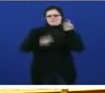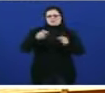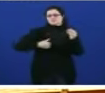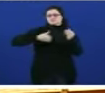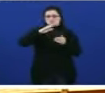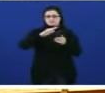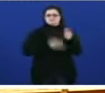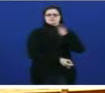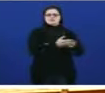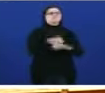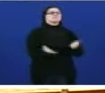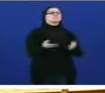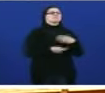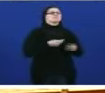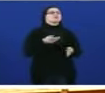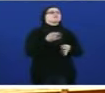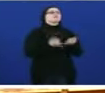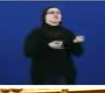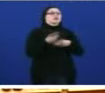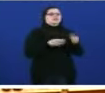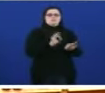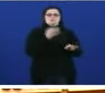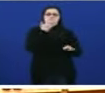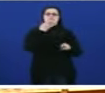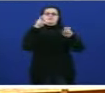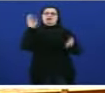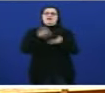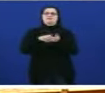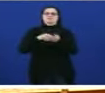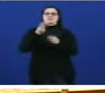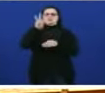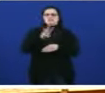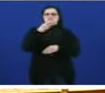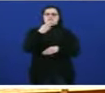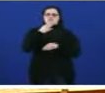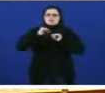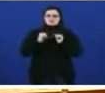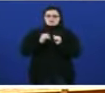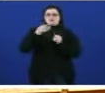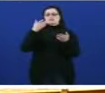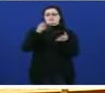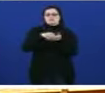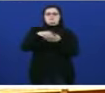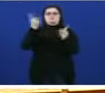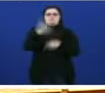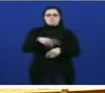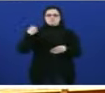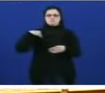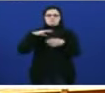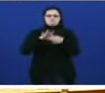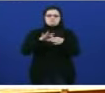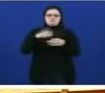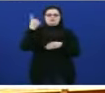Se falamos de residencias para terceira idade, o mesmo. Vostedes venen de anunciar a venda da participación pública na Sociedade Galega de